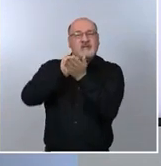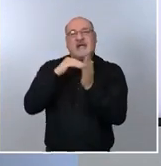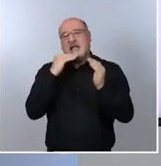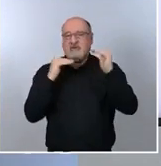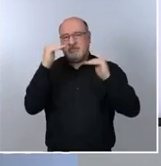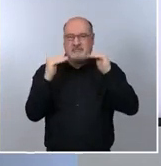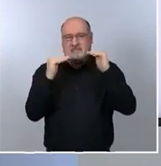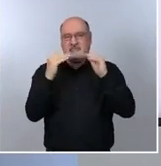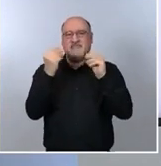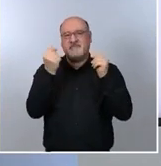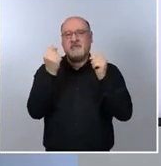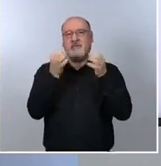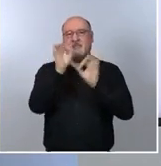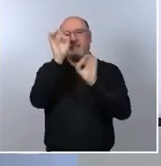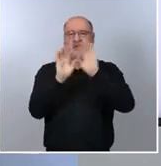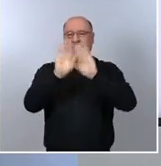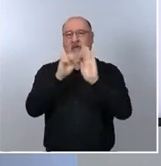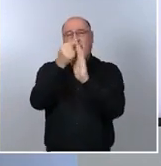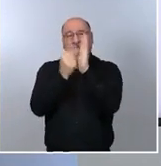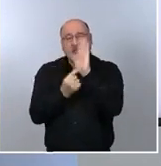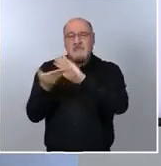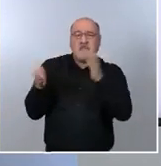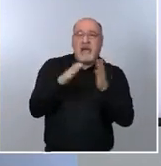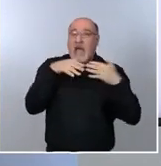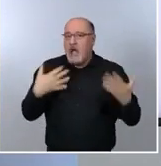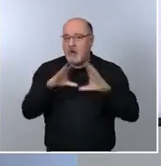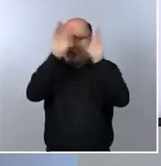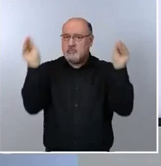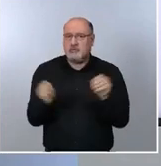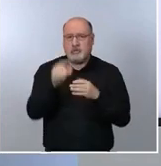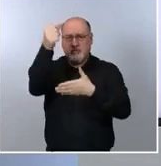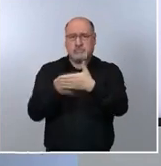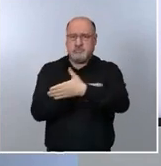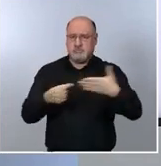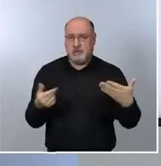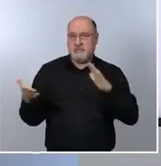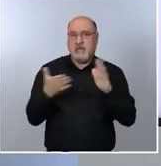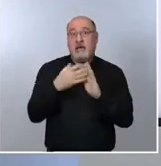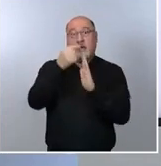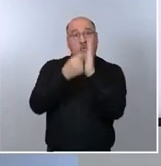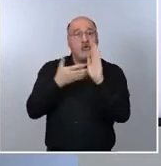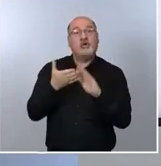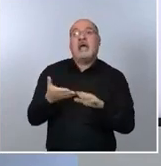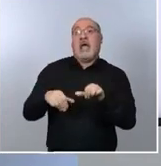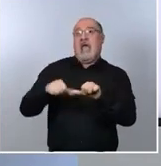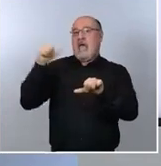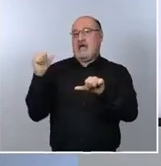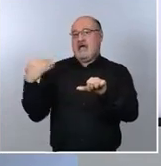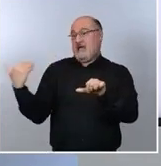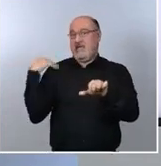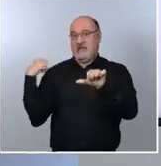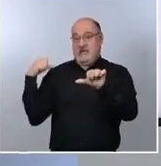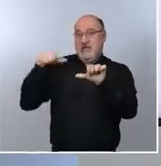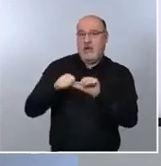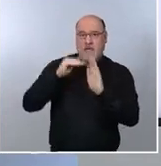ahí, pero lo cierto es que estamos ahora mismo con unos puntos menos de los observados ayer que hay que, como digo,